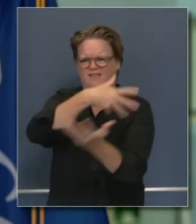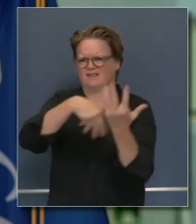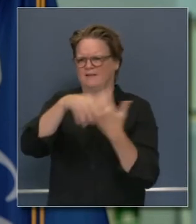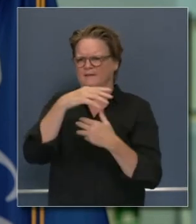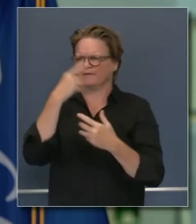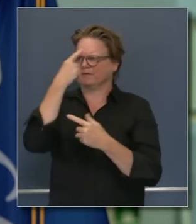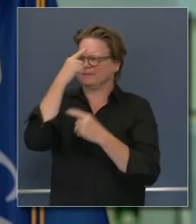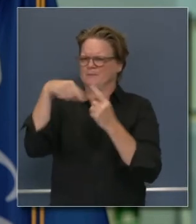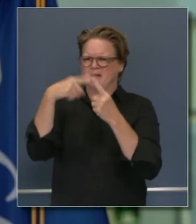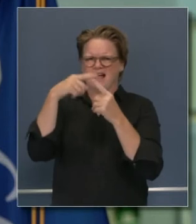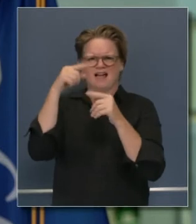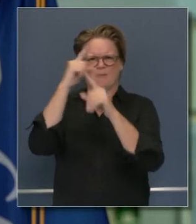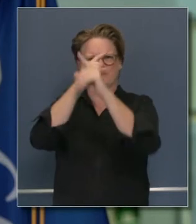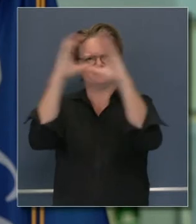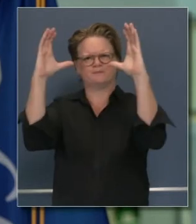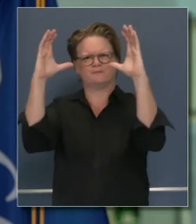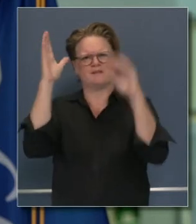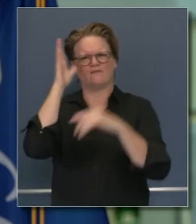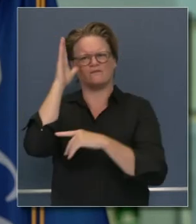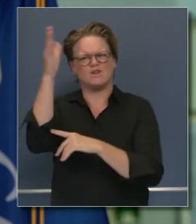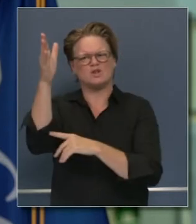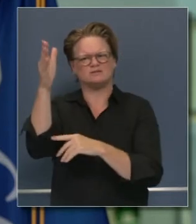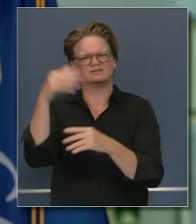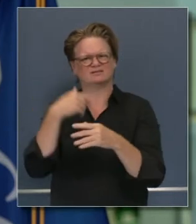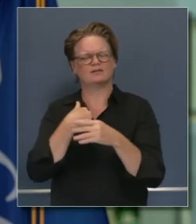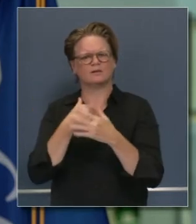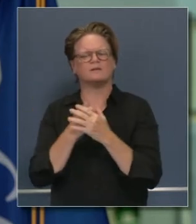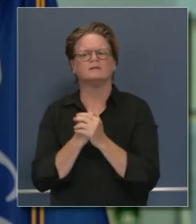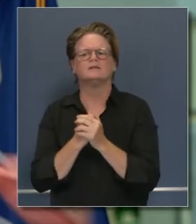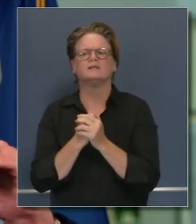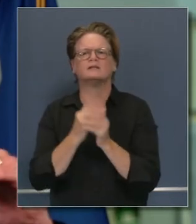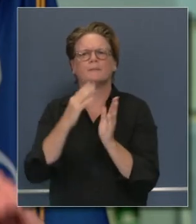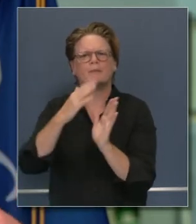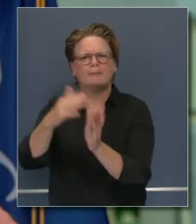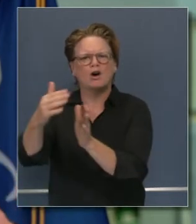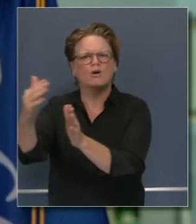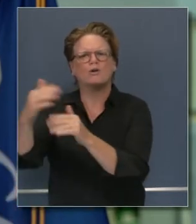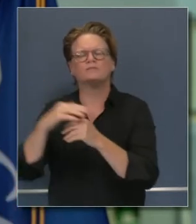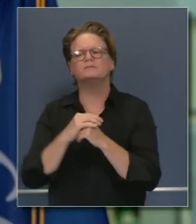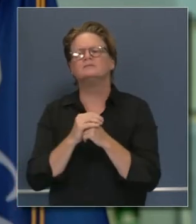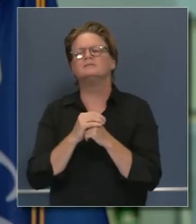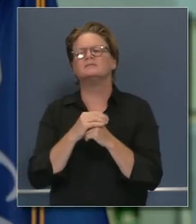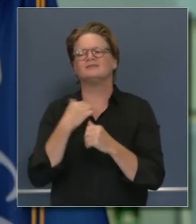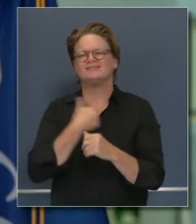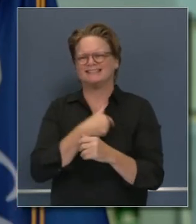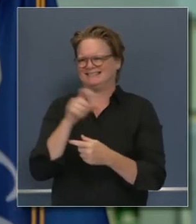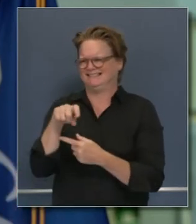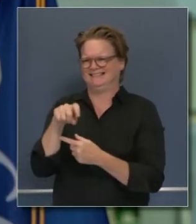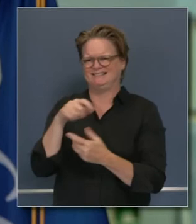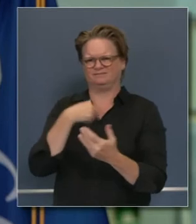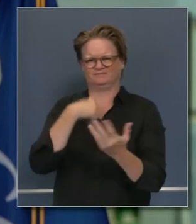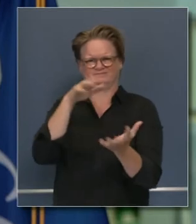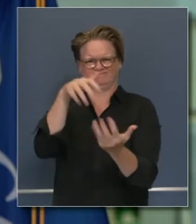preparados ahora y en el futuro y estamos asegurando de rellenar nuestras